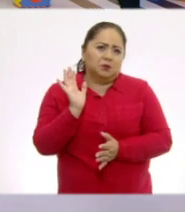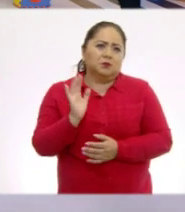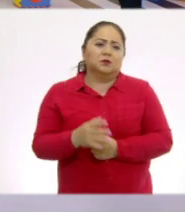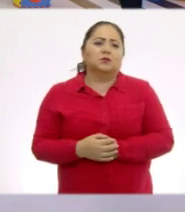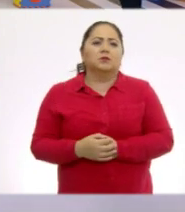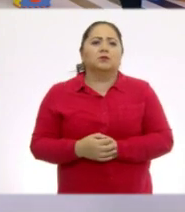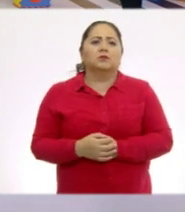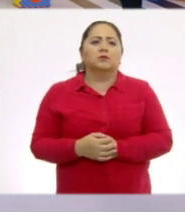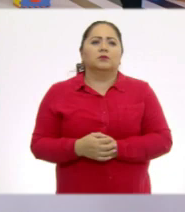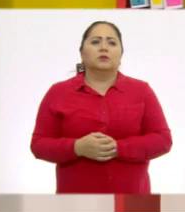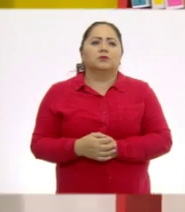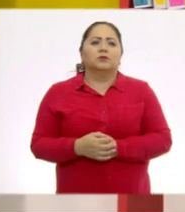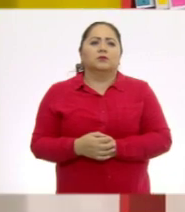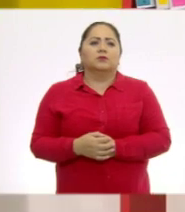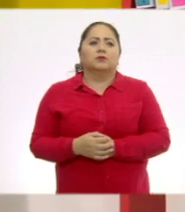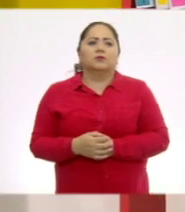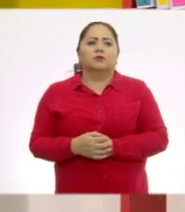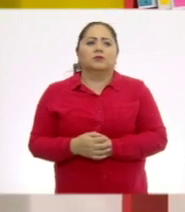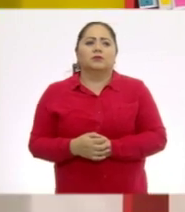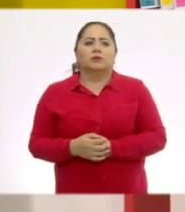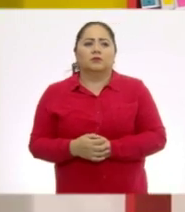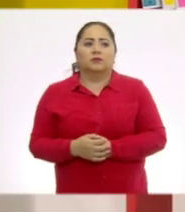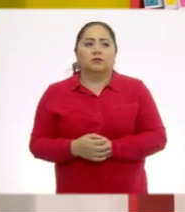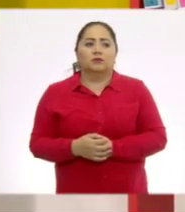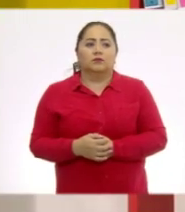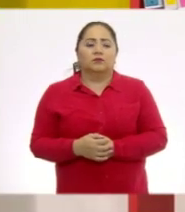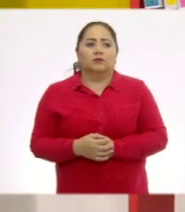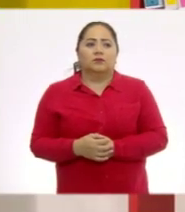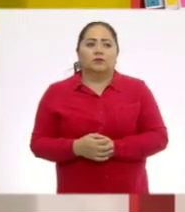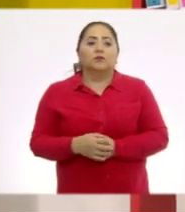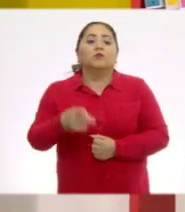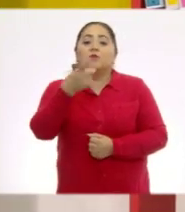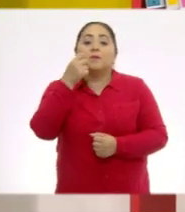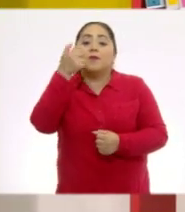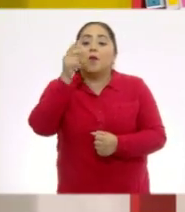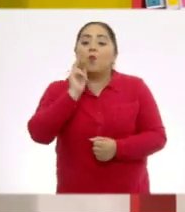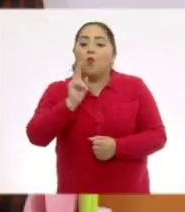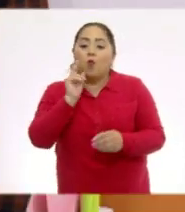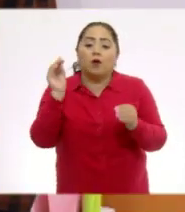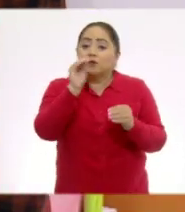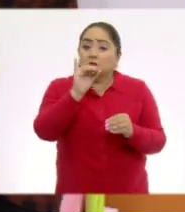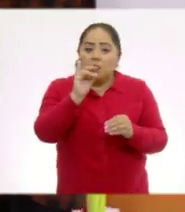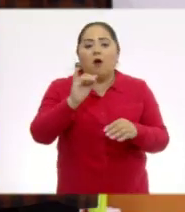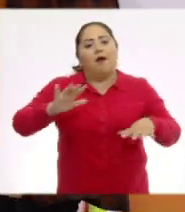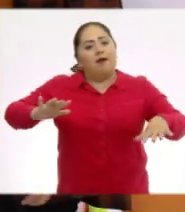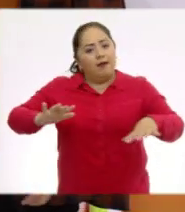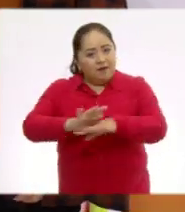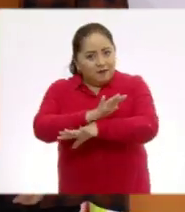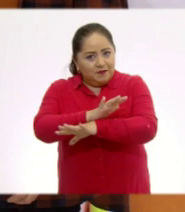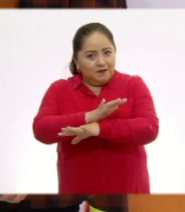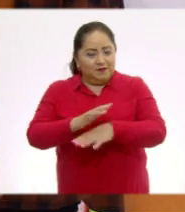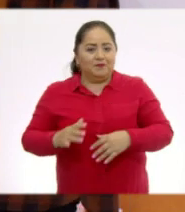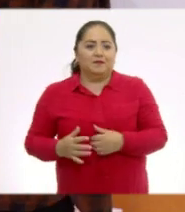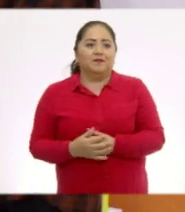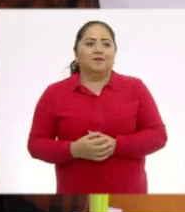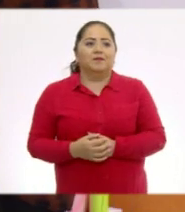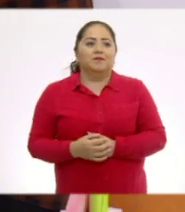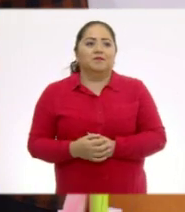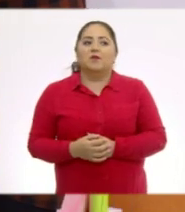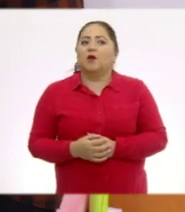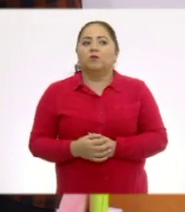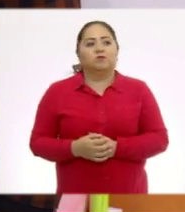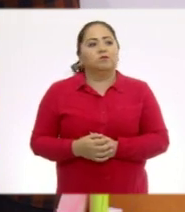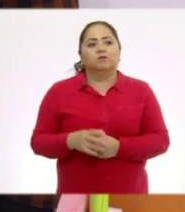votando por el pequeño. Vamos a probar con el pequeño. Recuerda que aquí es probar y si no, cambiamos la figura. Así. No.